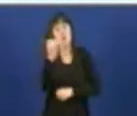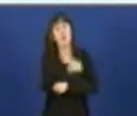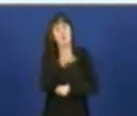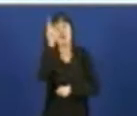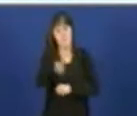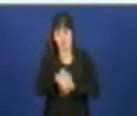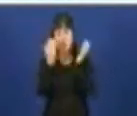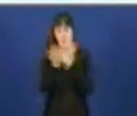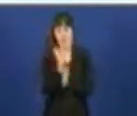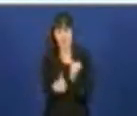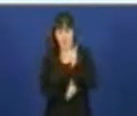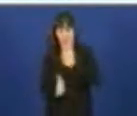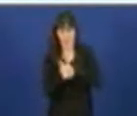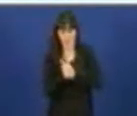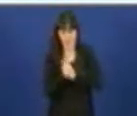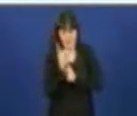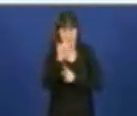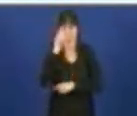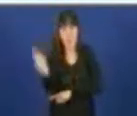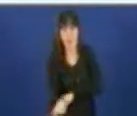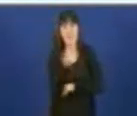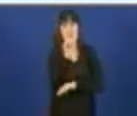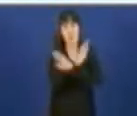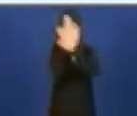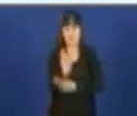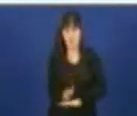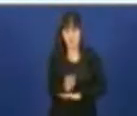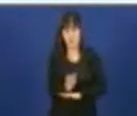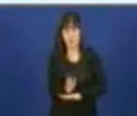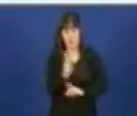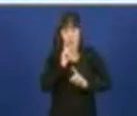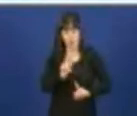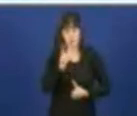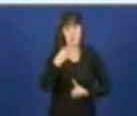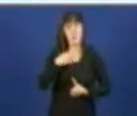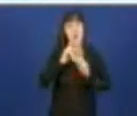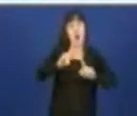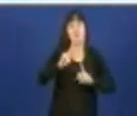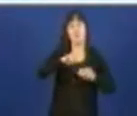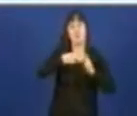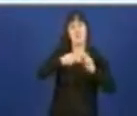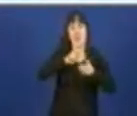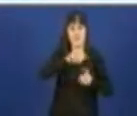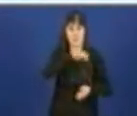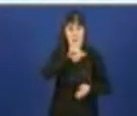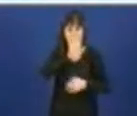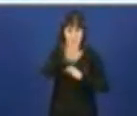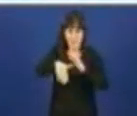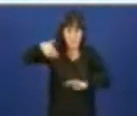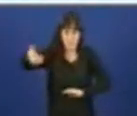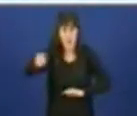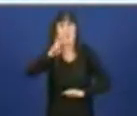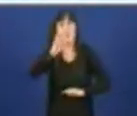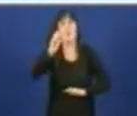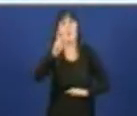prioridade acadou un resultado que si temos en conta só os hospitais dos Sergas, é decir, excluindo o espiral pobisa,